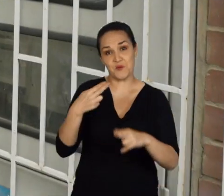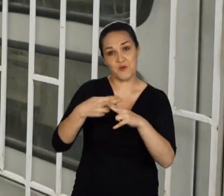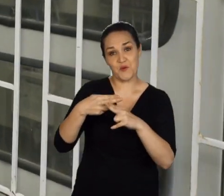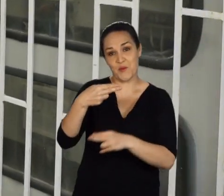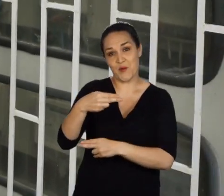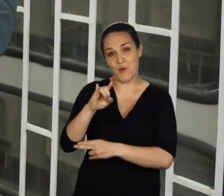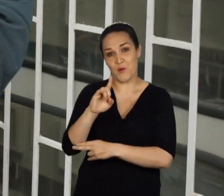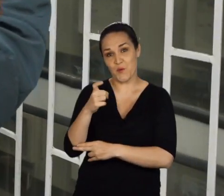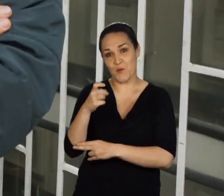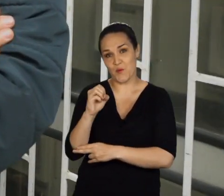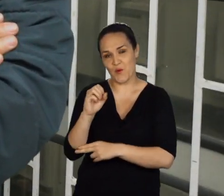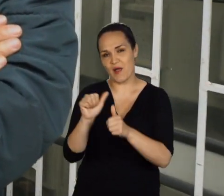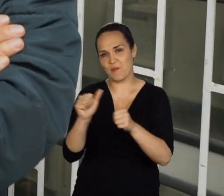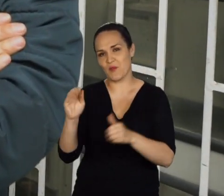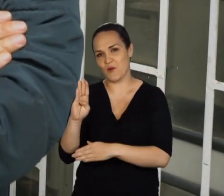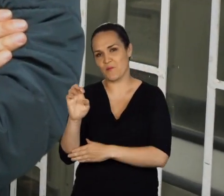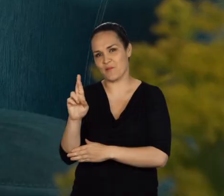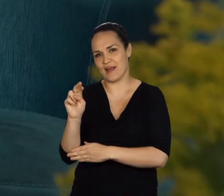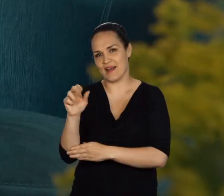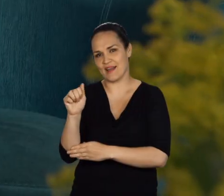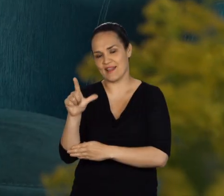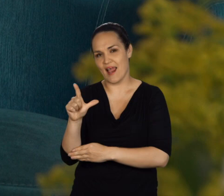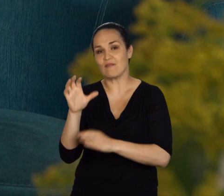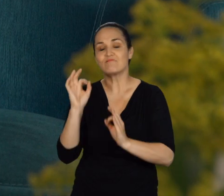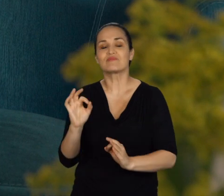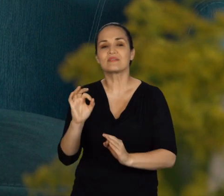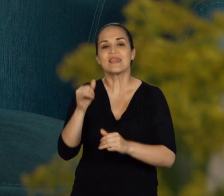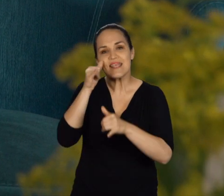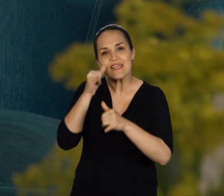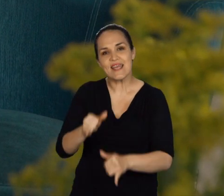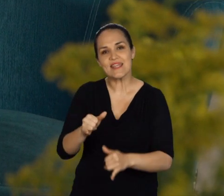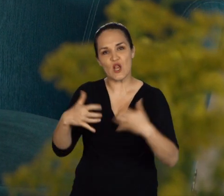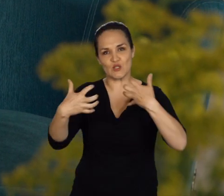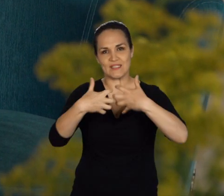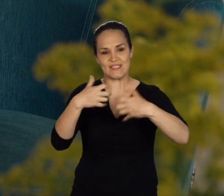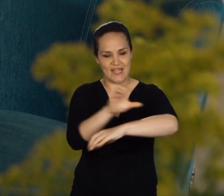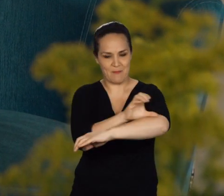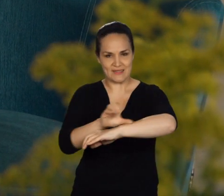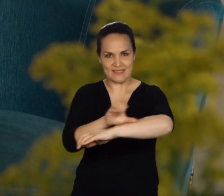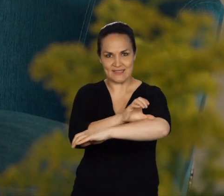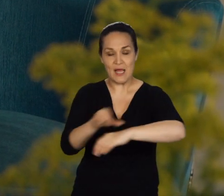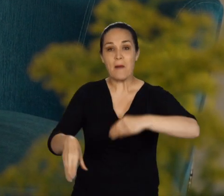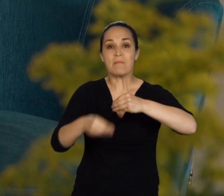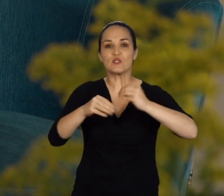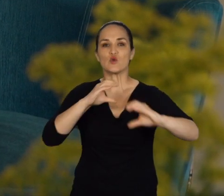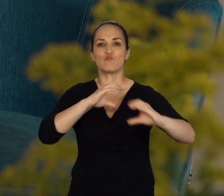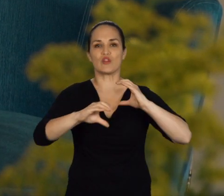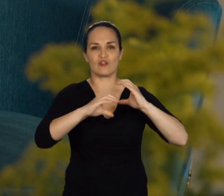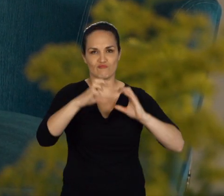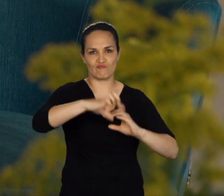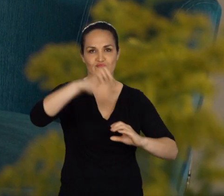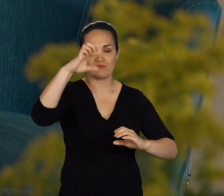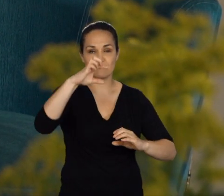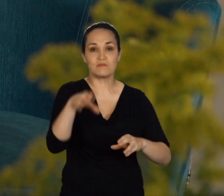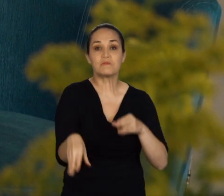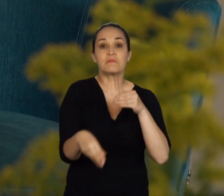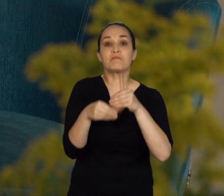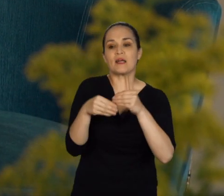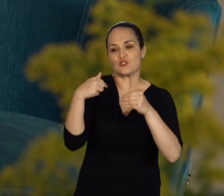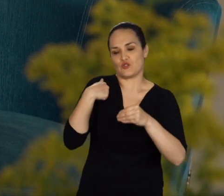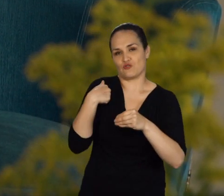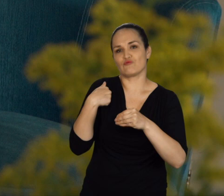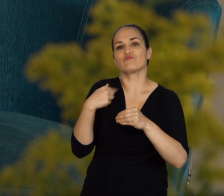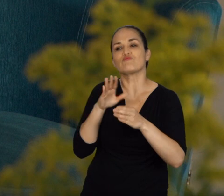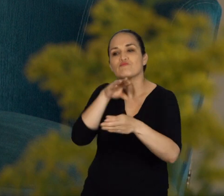Bueno, soy Hugo Hernán Cardona Espinosa, soy ingeniero de sistemas y telecomunicaciones, pero también ejerzo una labor